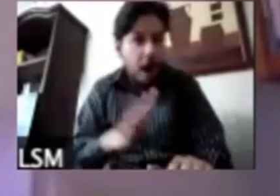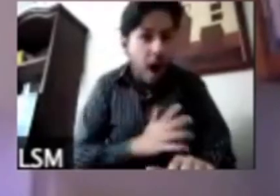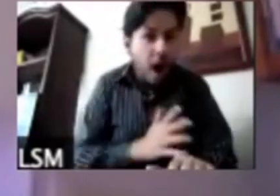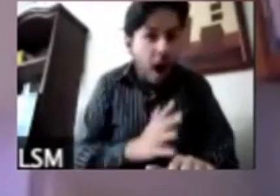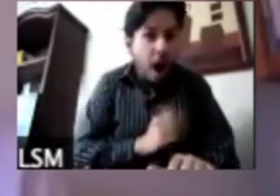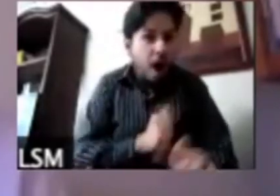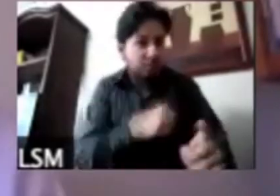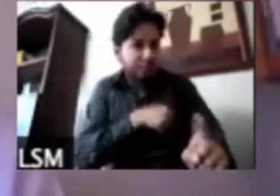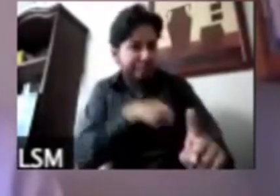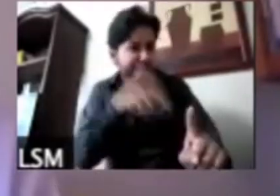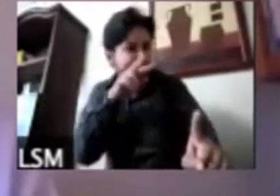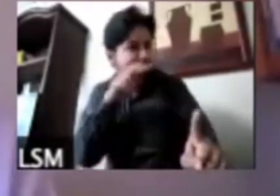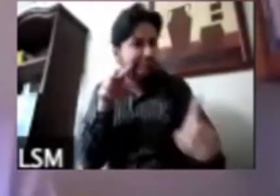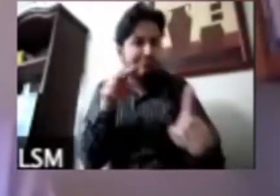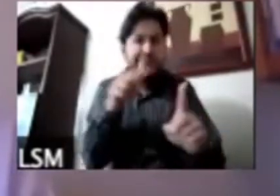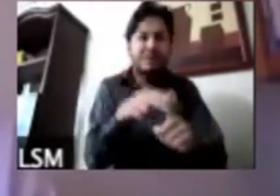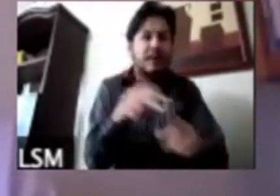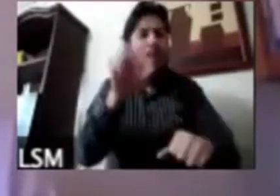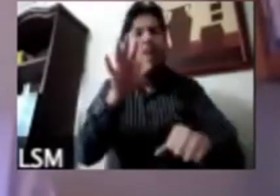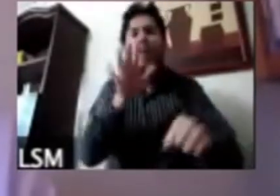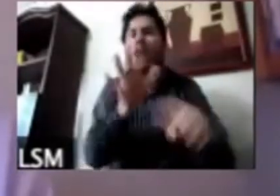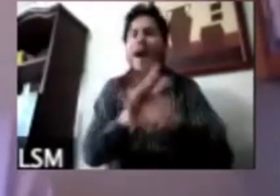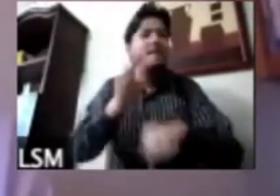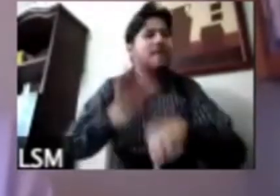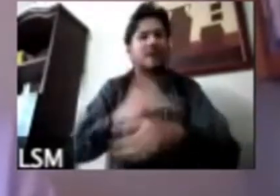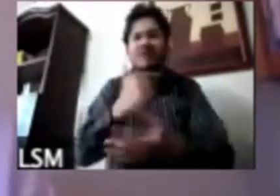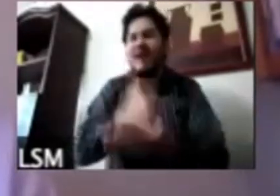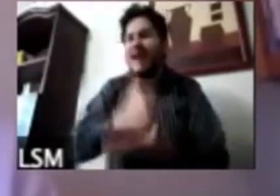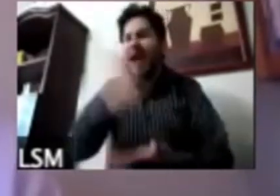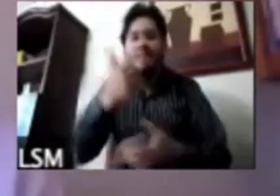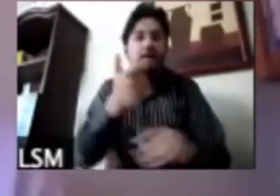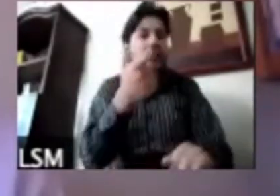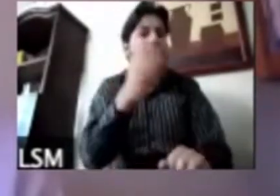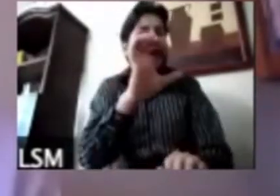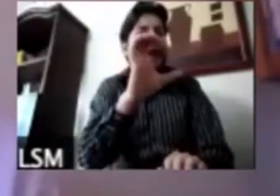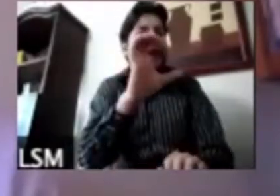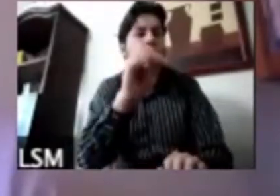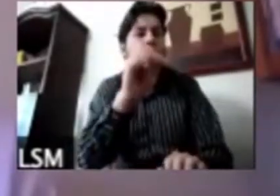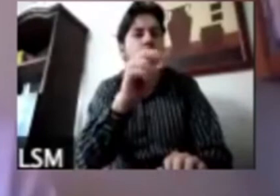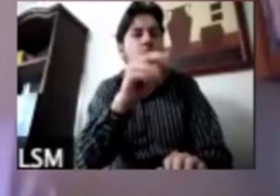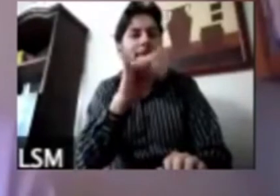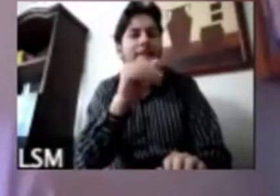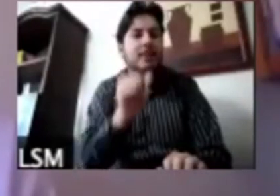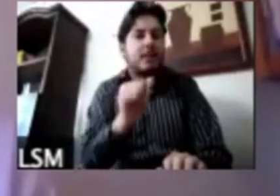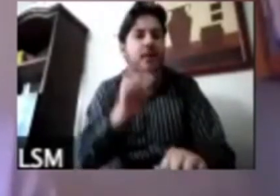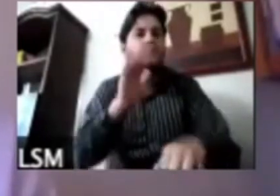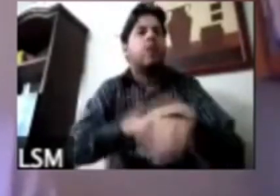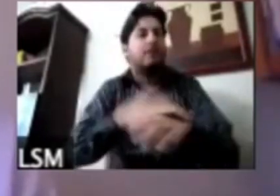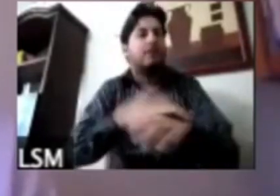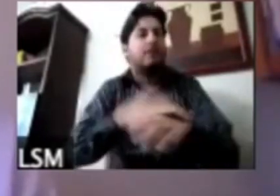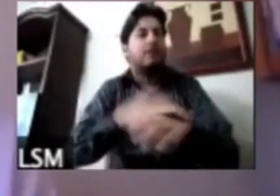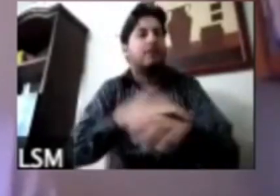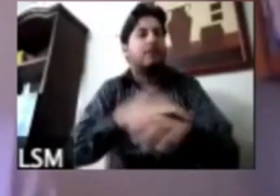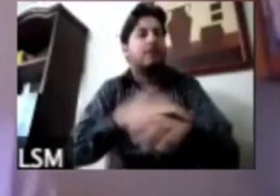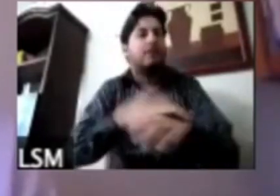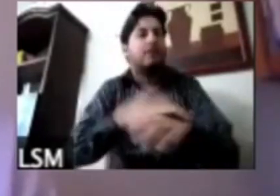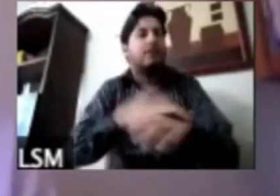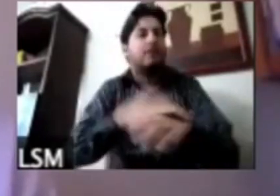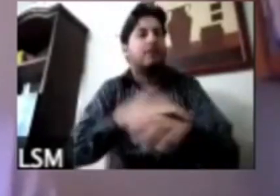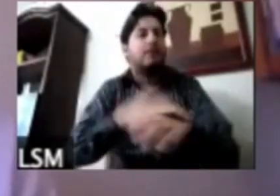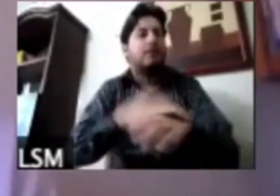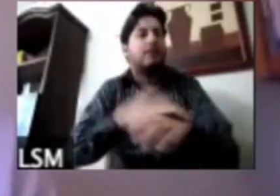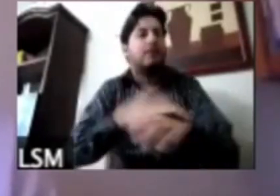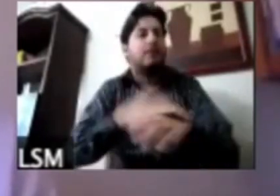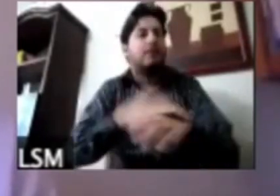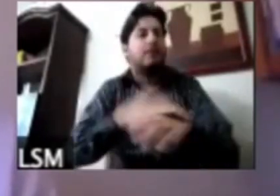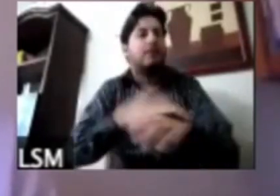qué es lo que más va a afectar a la economía en el país más allá del cierre de los negocios